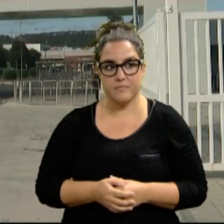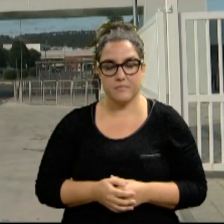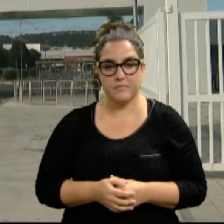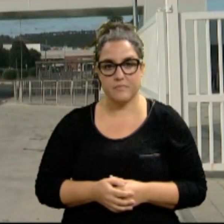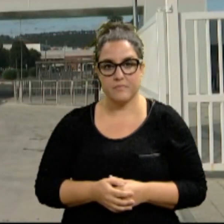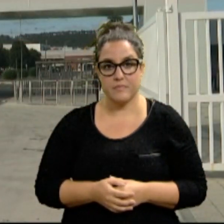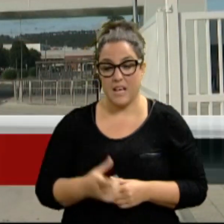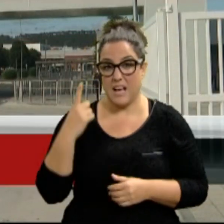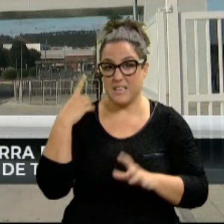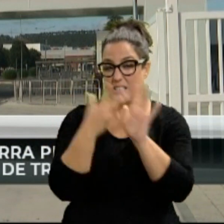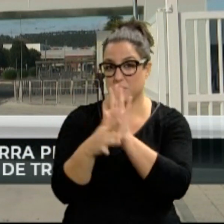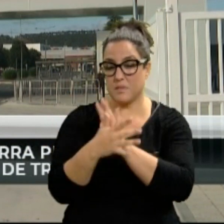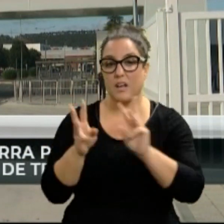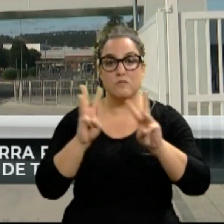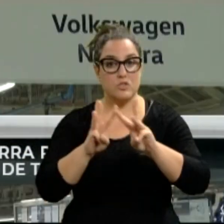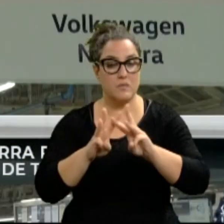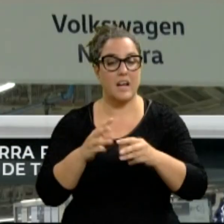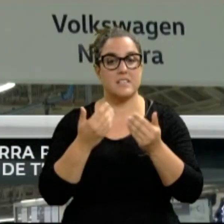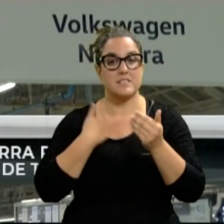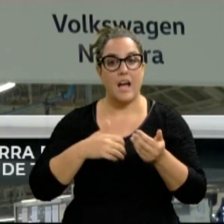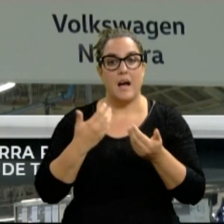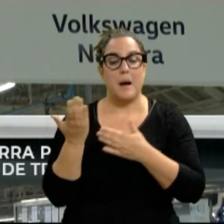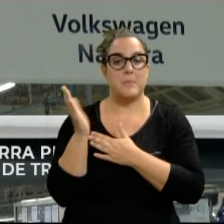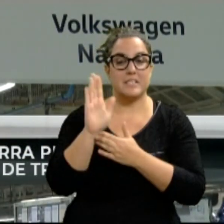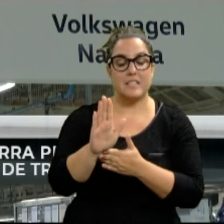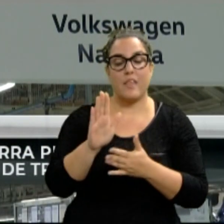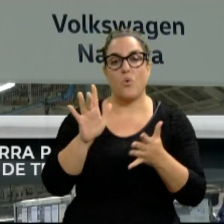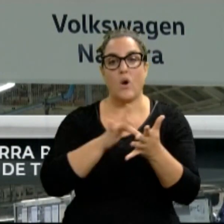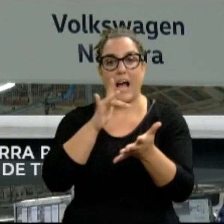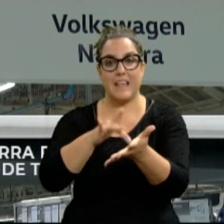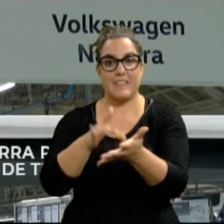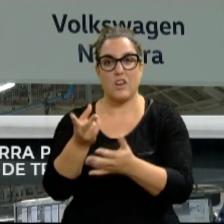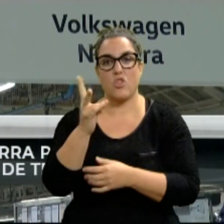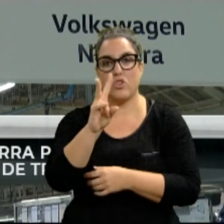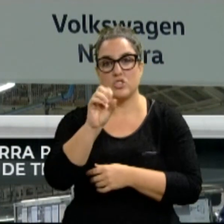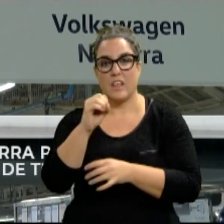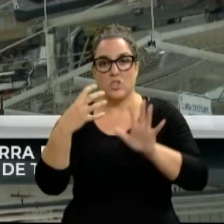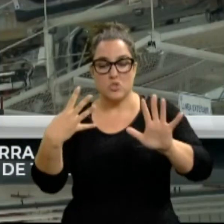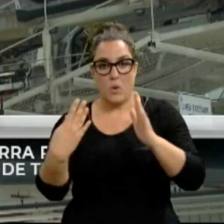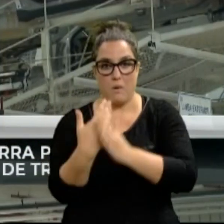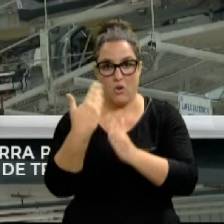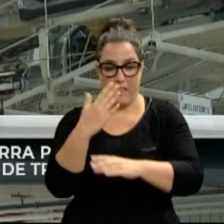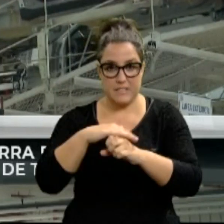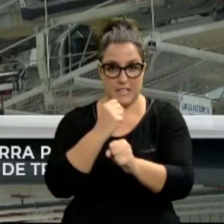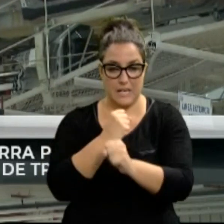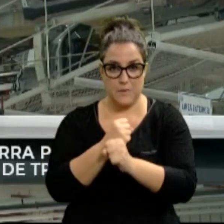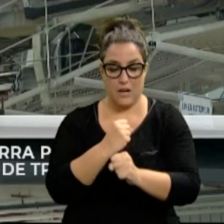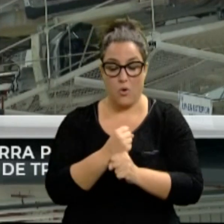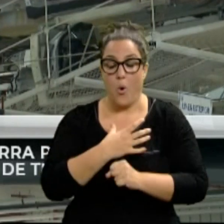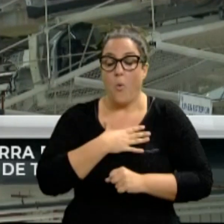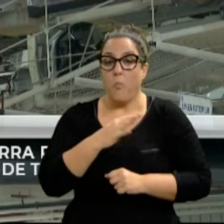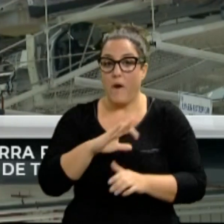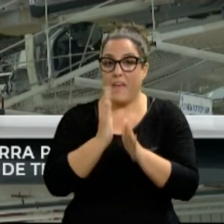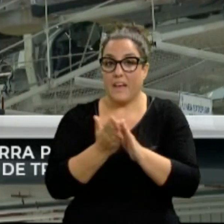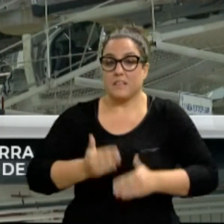Ayer les contábamos que Volkswagen Navarra había presentado ya un calendario de 209 jornadas de trabajo de cara a 2021. Advierten que podría prolongarse de más